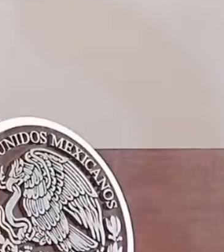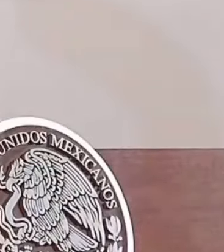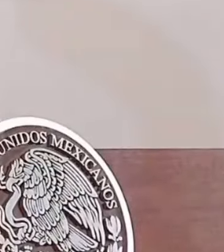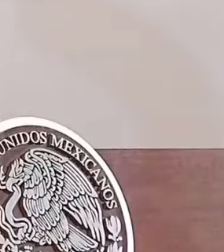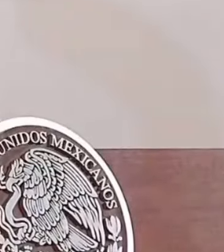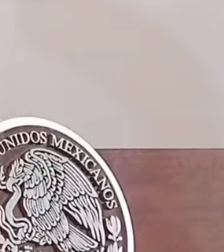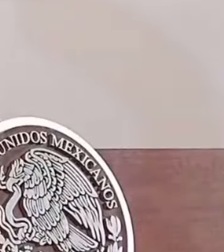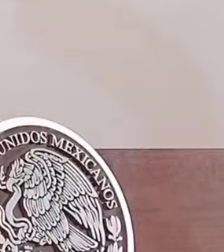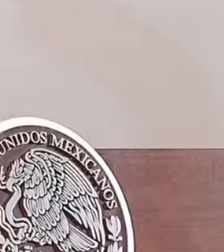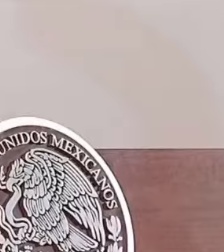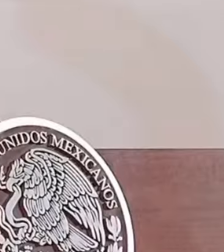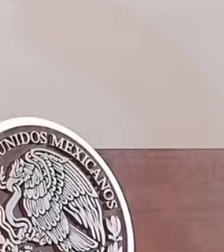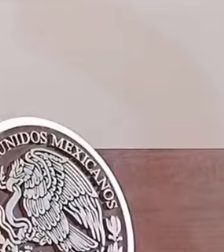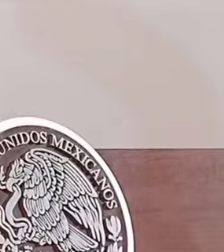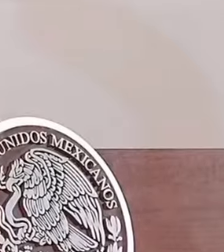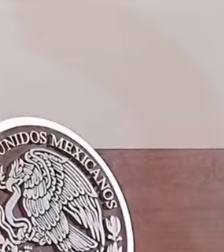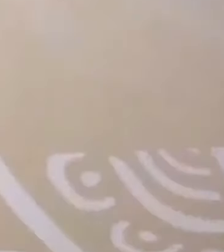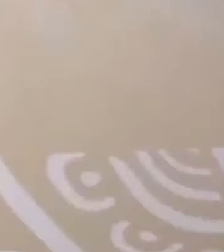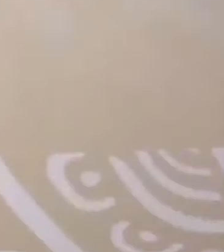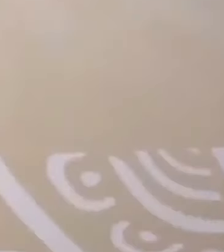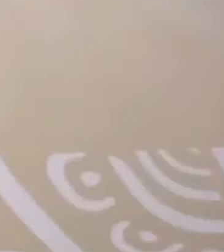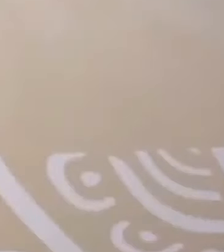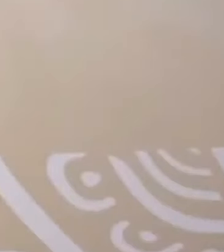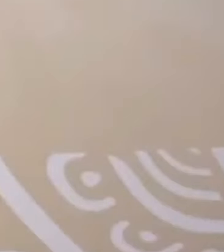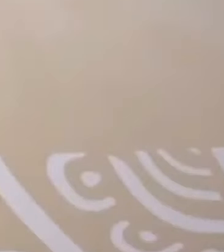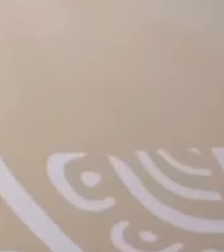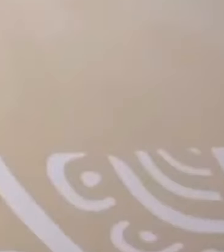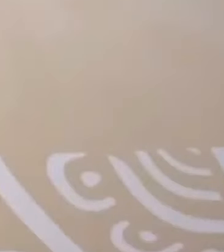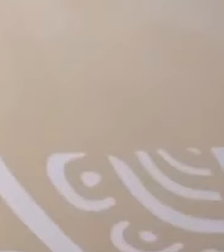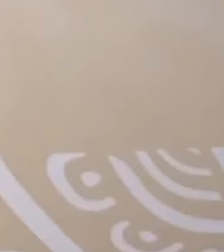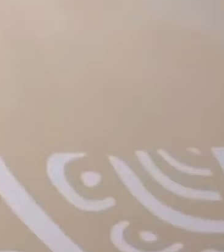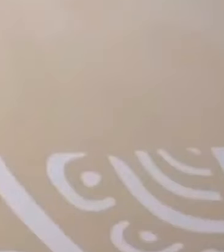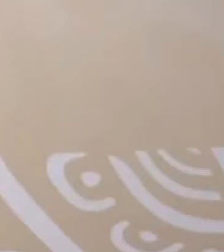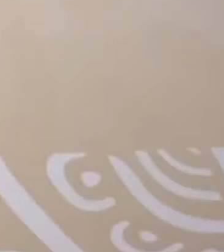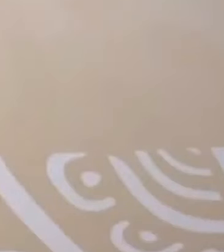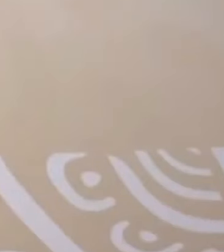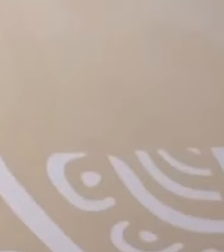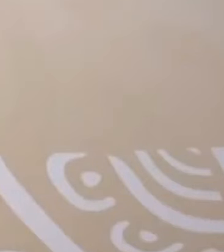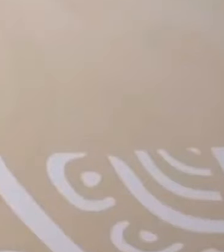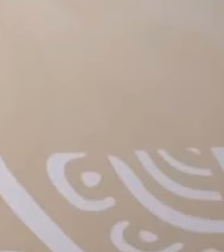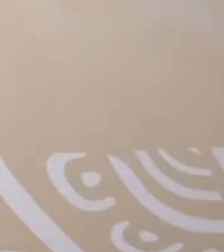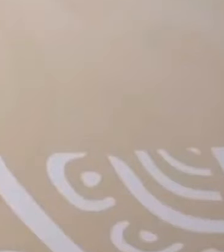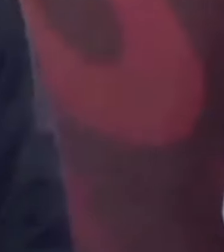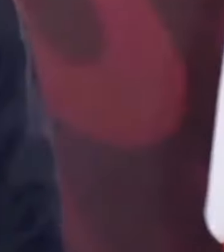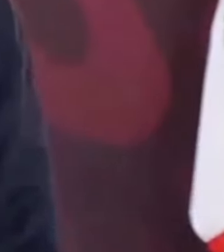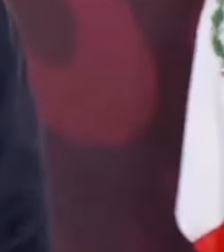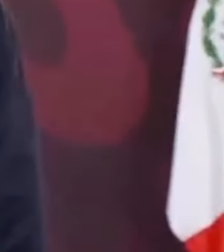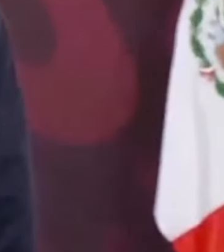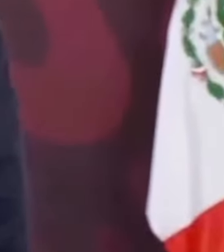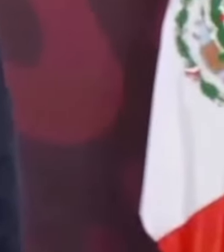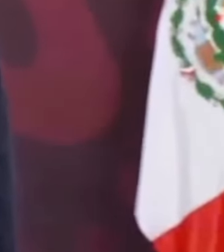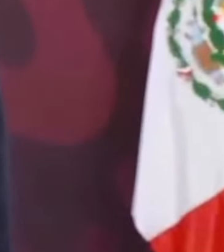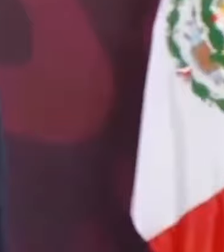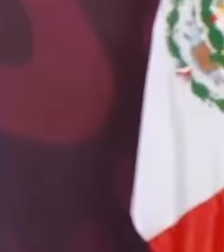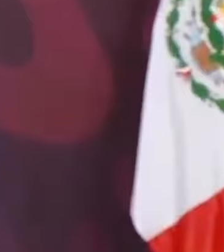Eso es lo bueno de las matutinas, para no decir las mañaneras.